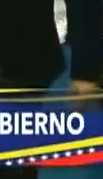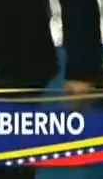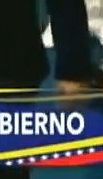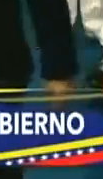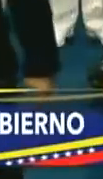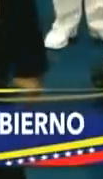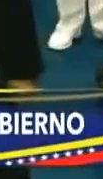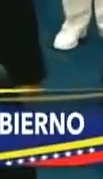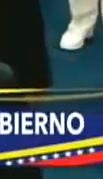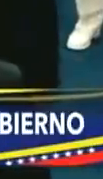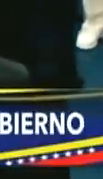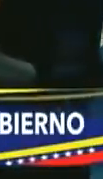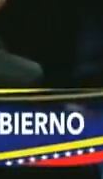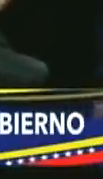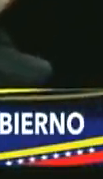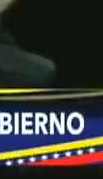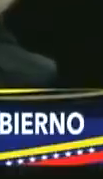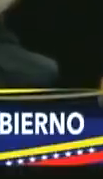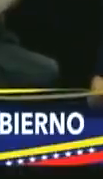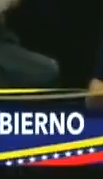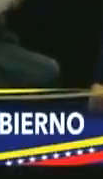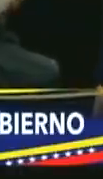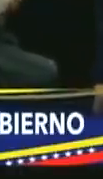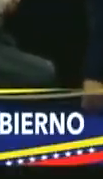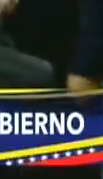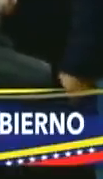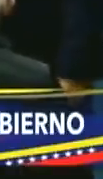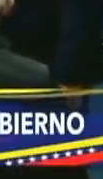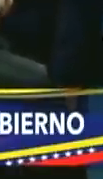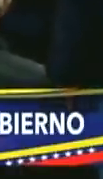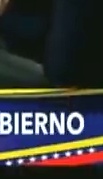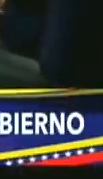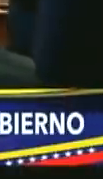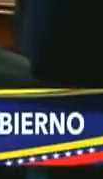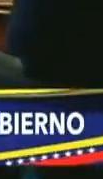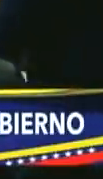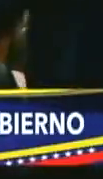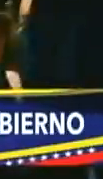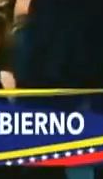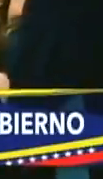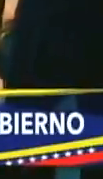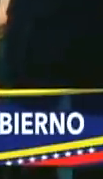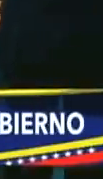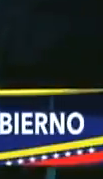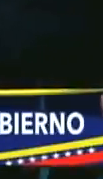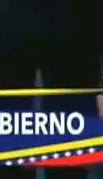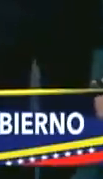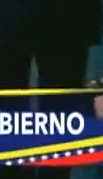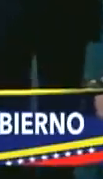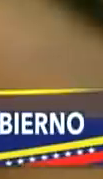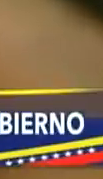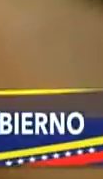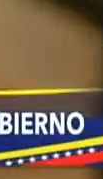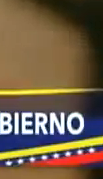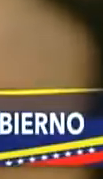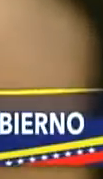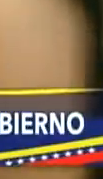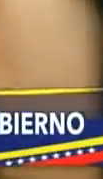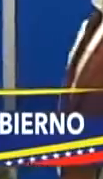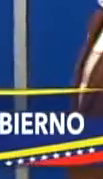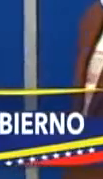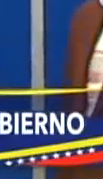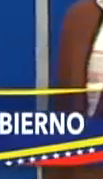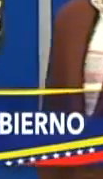alcaldes, alcaldesas que se han dado cita acá. También el alcalde José Alejandro, el gobernador José Alejandro Terán, del estado